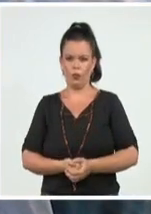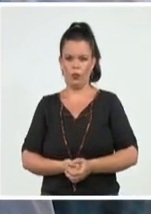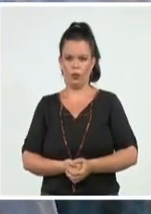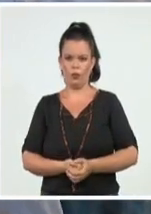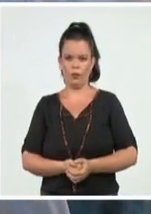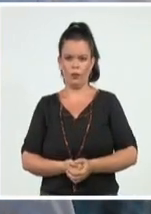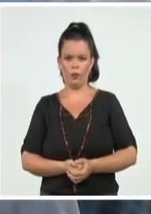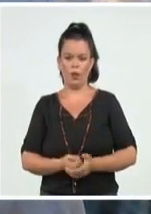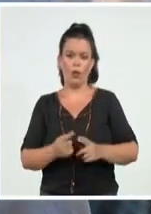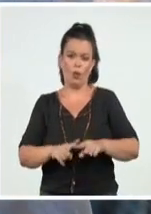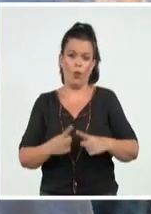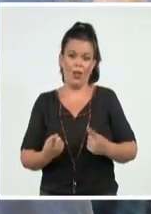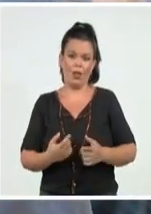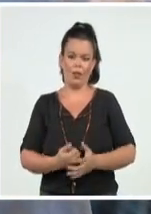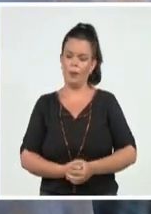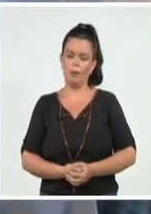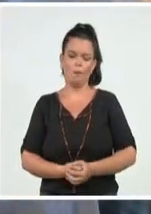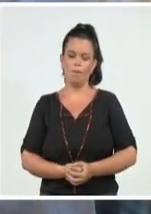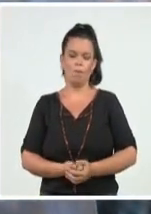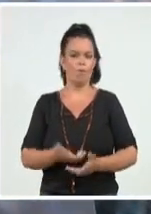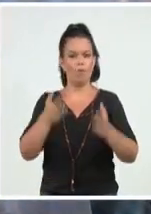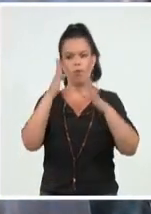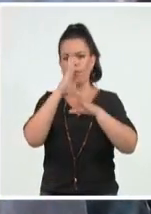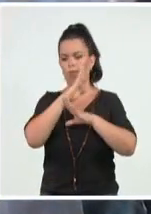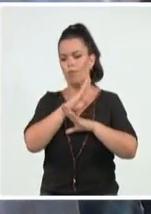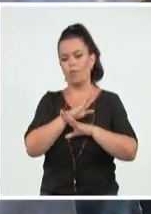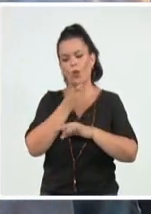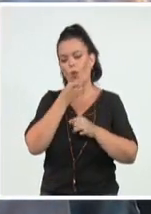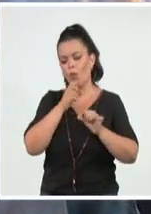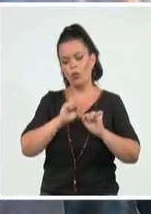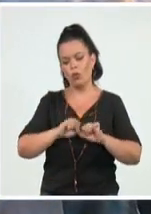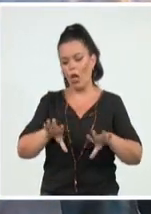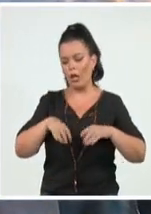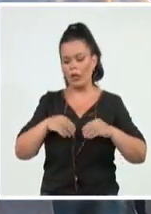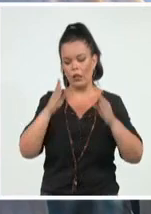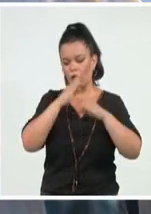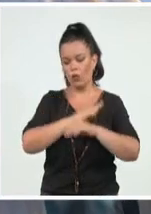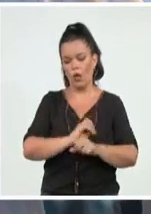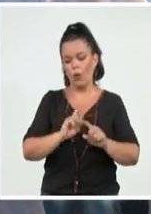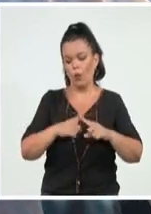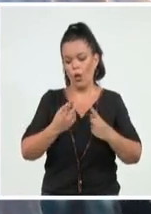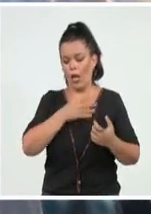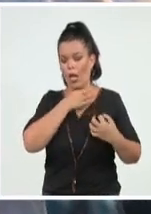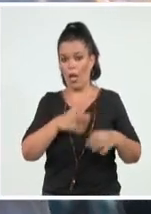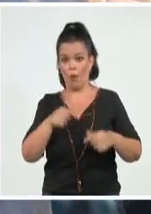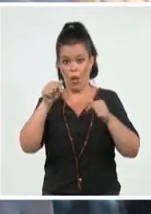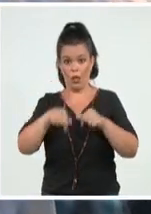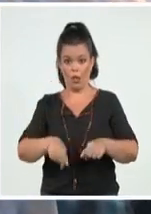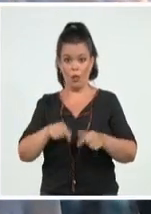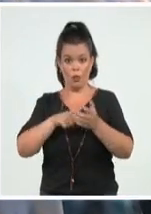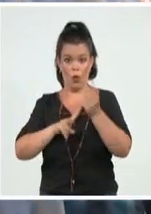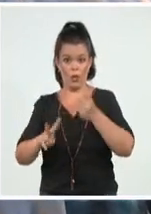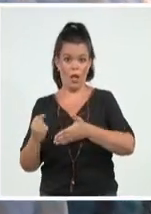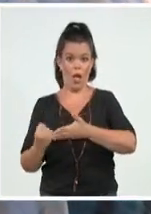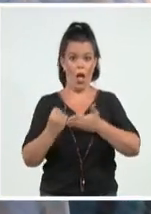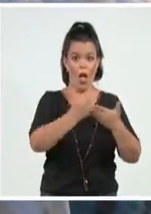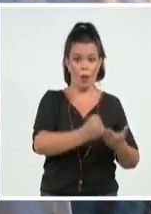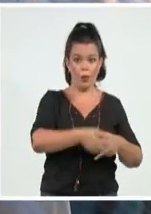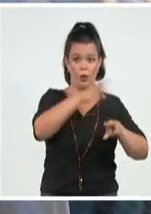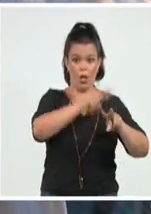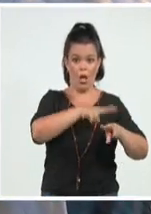No es posible, no es posible. Es decir, que ustedes hagan todo este aporte que tienen que hacerlo a la capital del país por las bondades que tienen los suelos aquí.